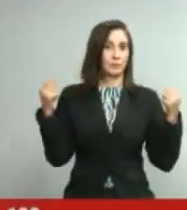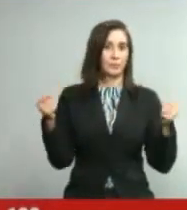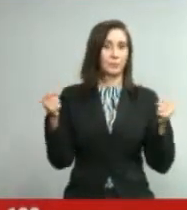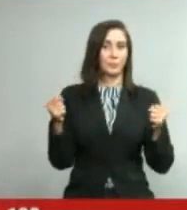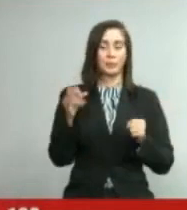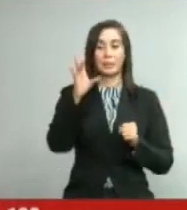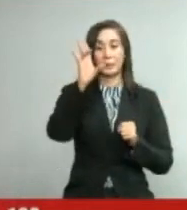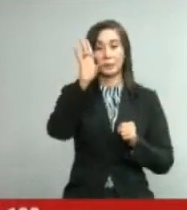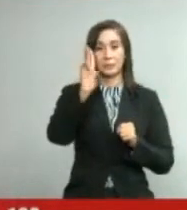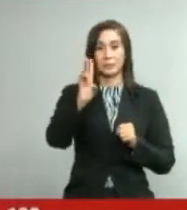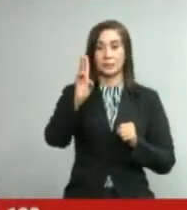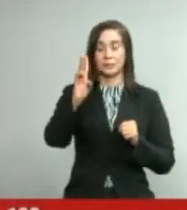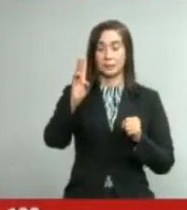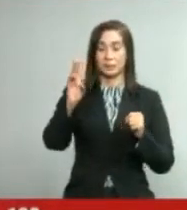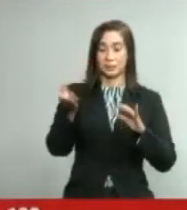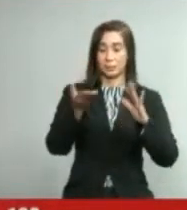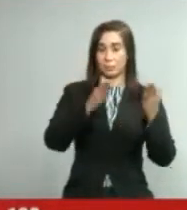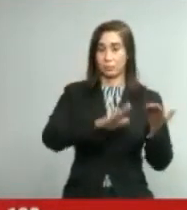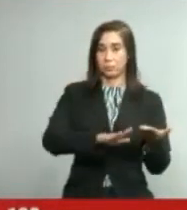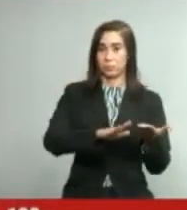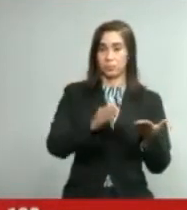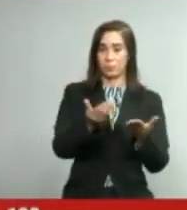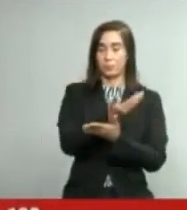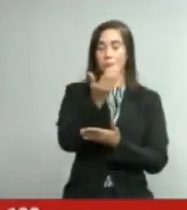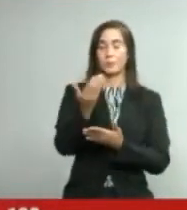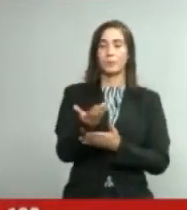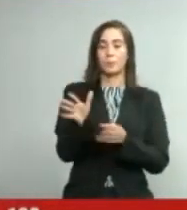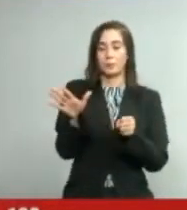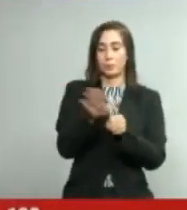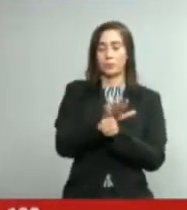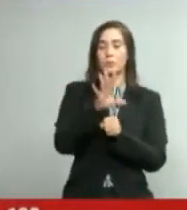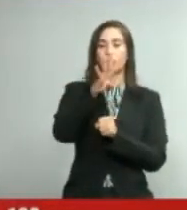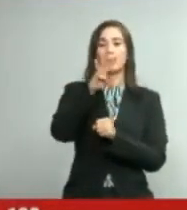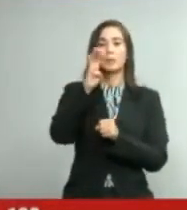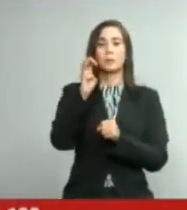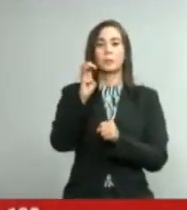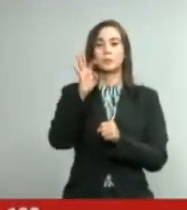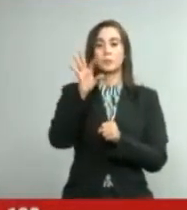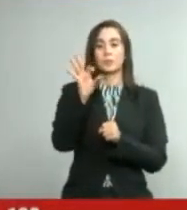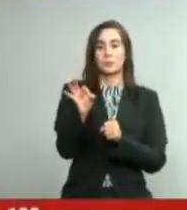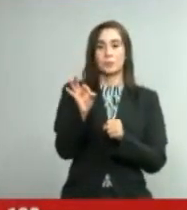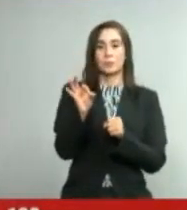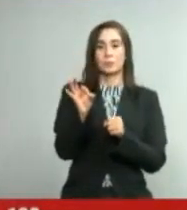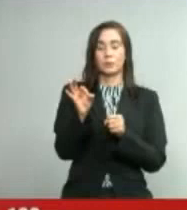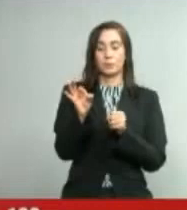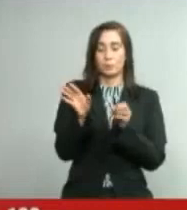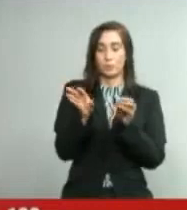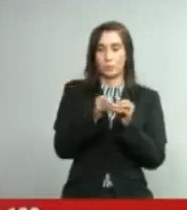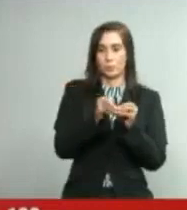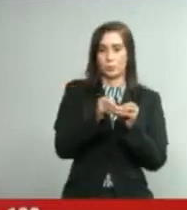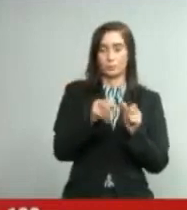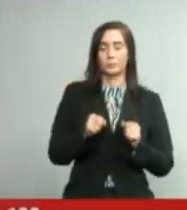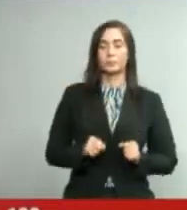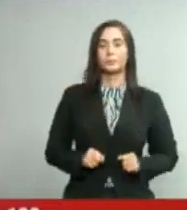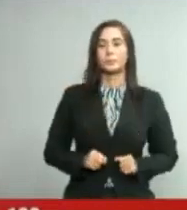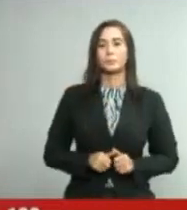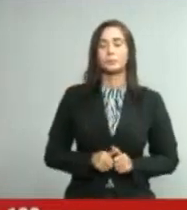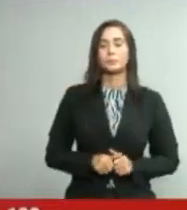7 fallecimientos para un total de 409 acumulados.